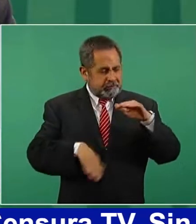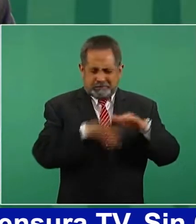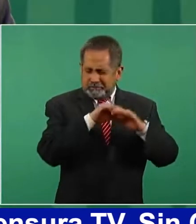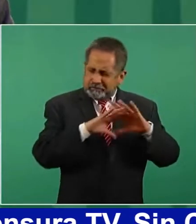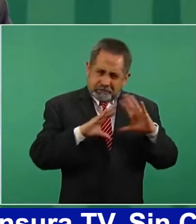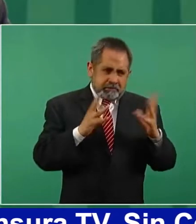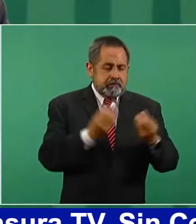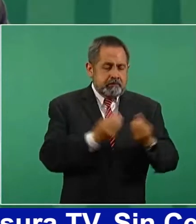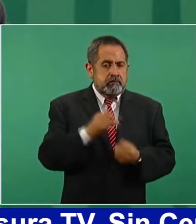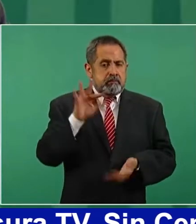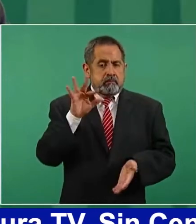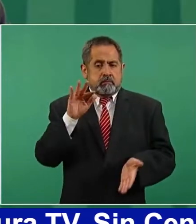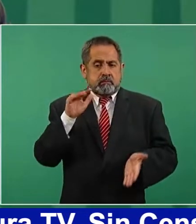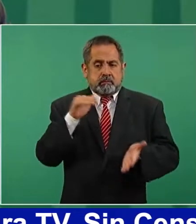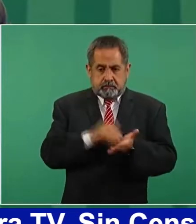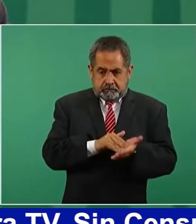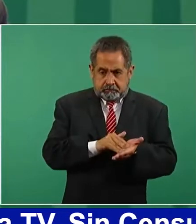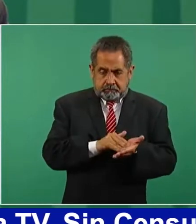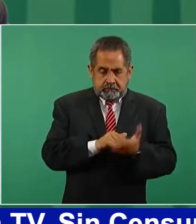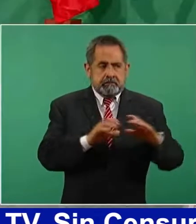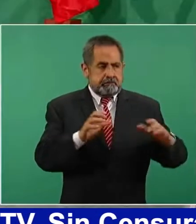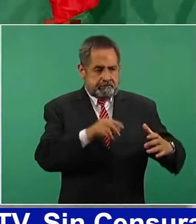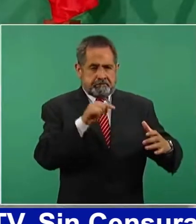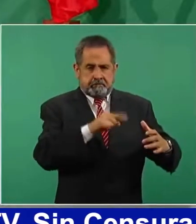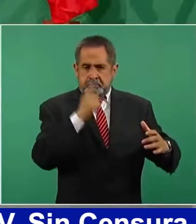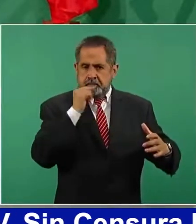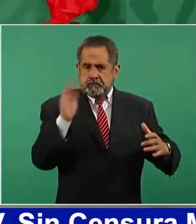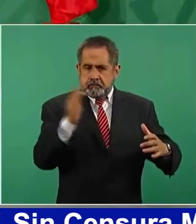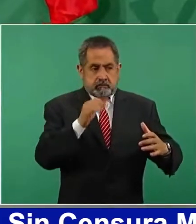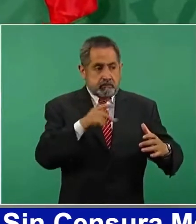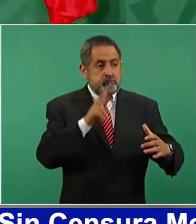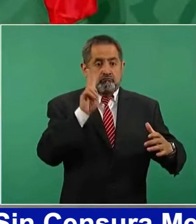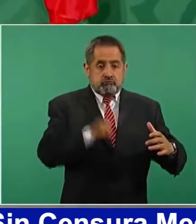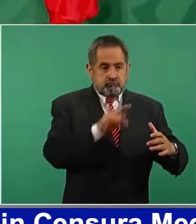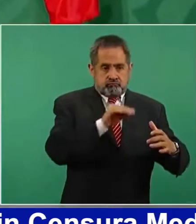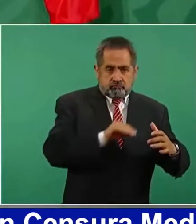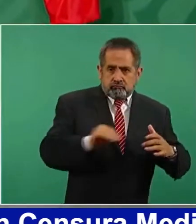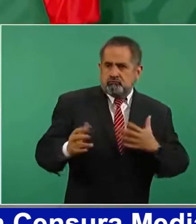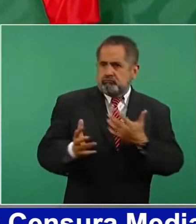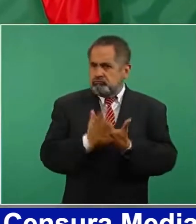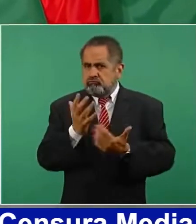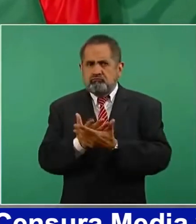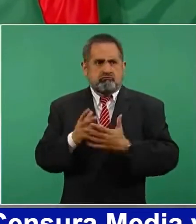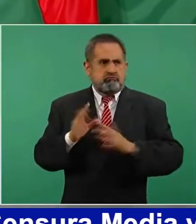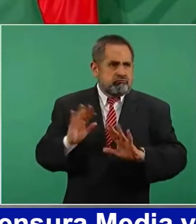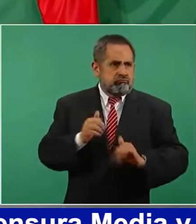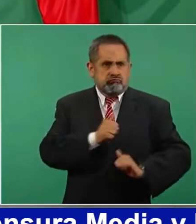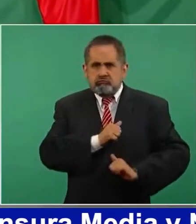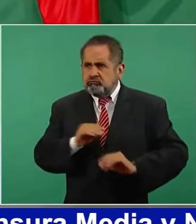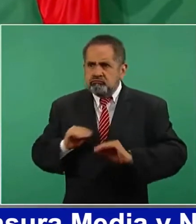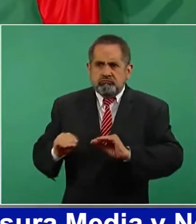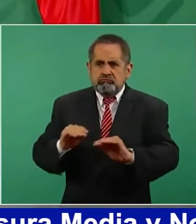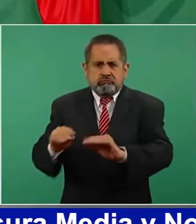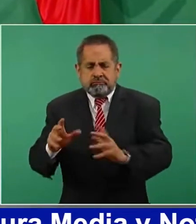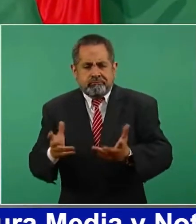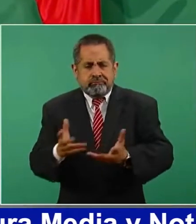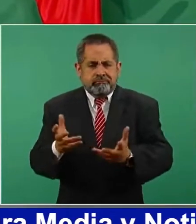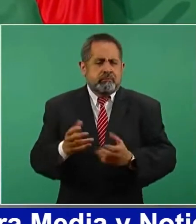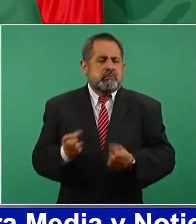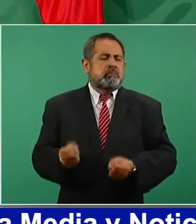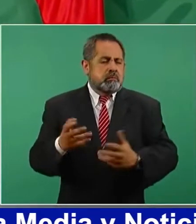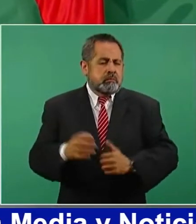Total, 40 mil elementos. Operativos, porque la mitad tenían que ver con la administración,